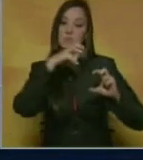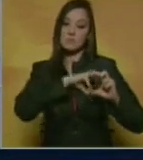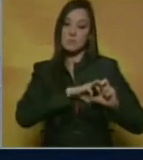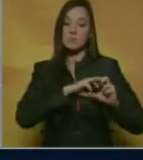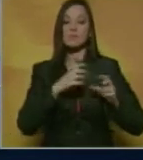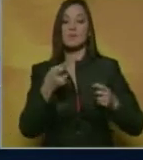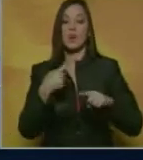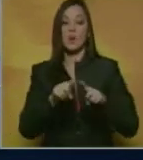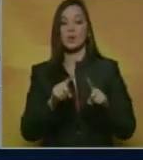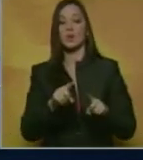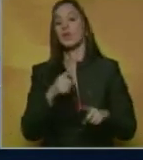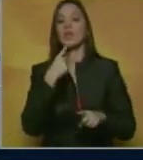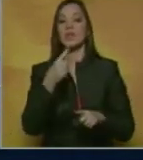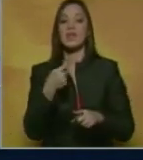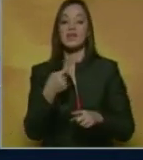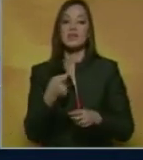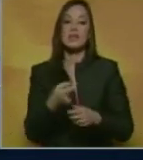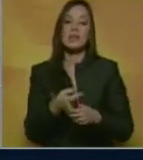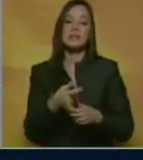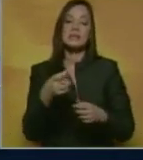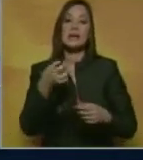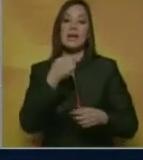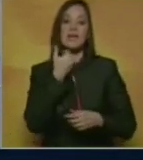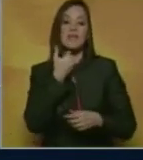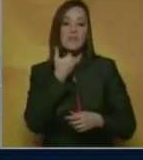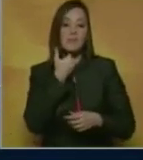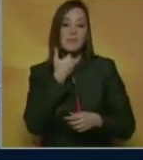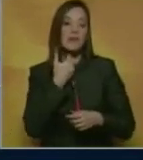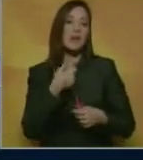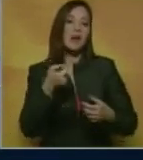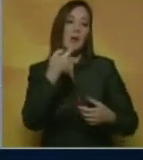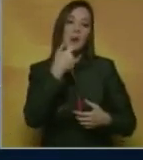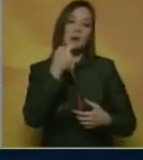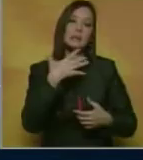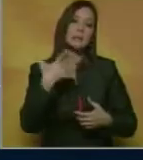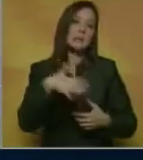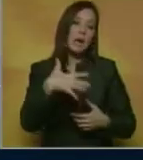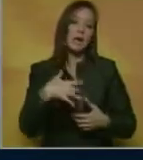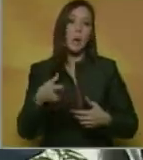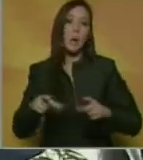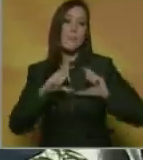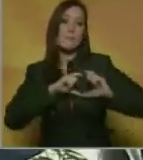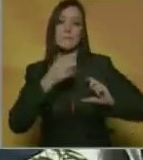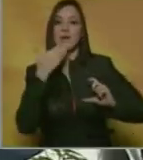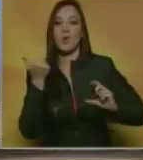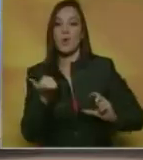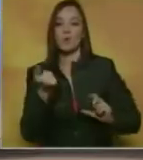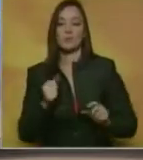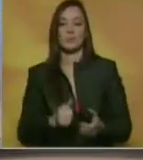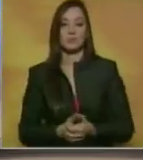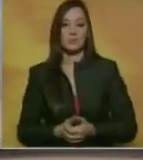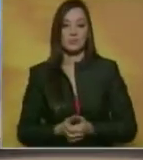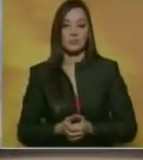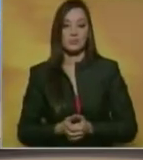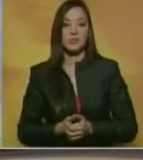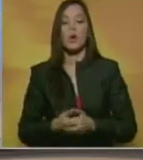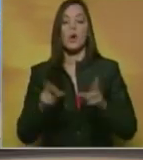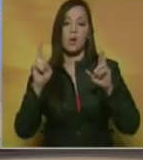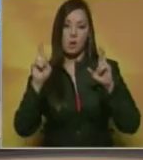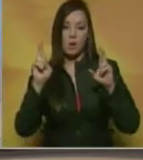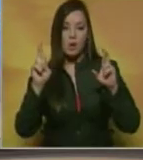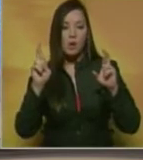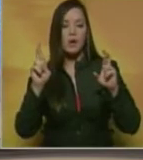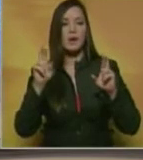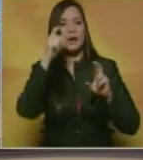afirman que resulta más costoso tratar una enfermedad que hacer un trasplante. Lirio Pérez, Noticiero Benevisión. Bueno y ojalá se